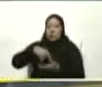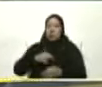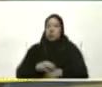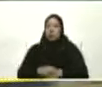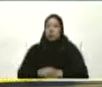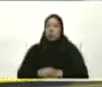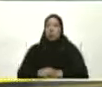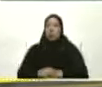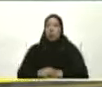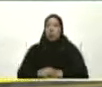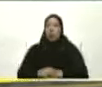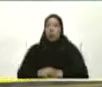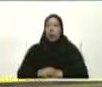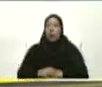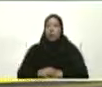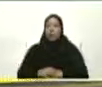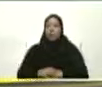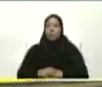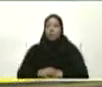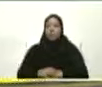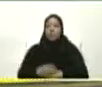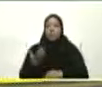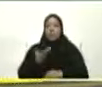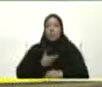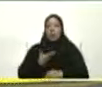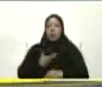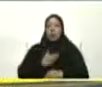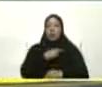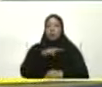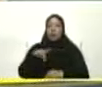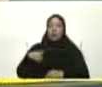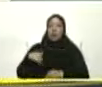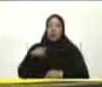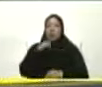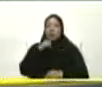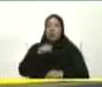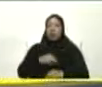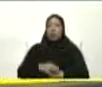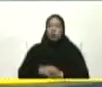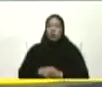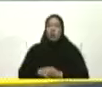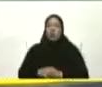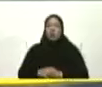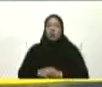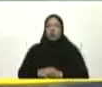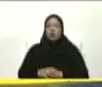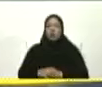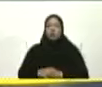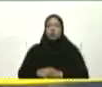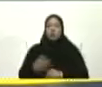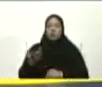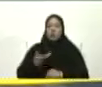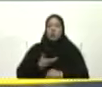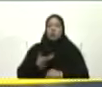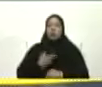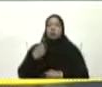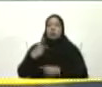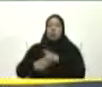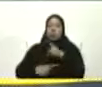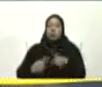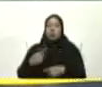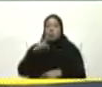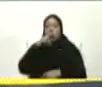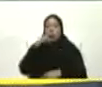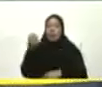universidad La doctora Debbie Álvarez Alcalde Bueno Trabajó Con frecuencia Con nuestra alcaldesa Y nuestro alcalde Fue mayor